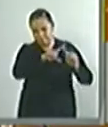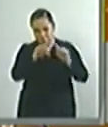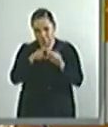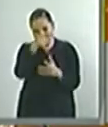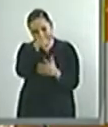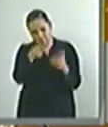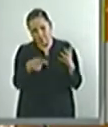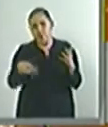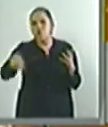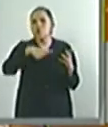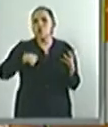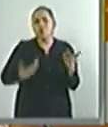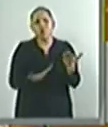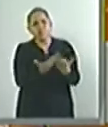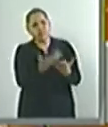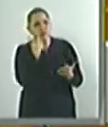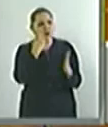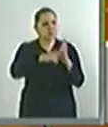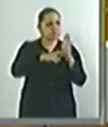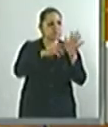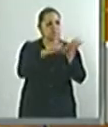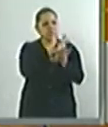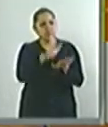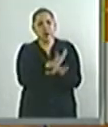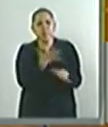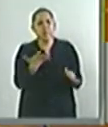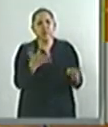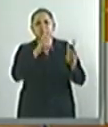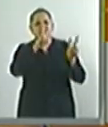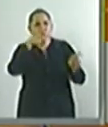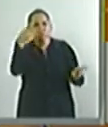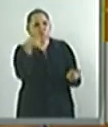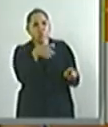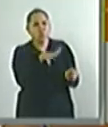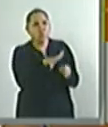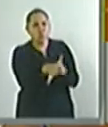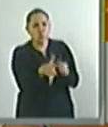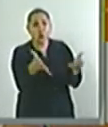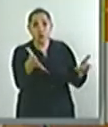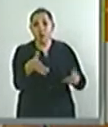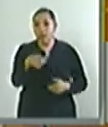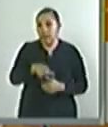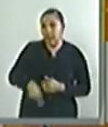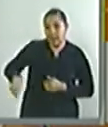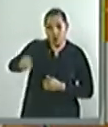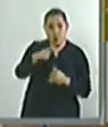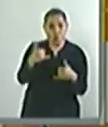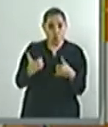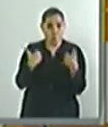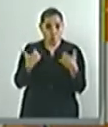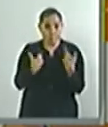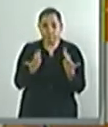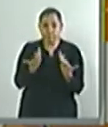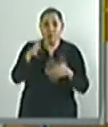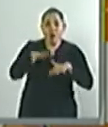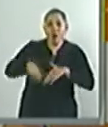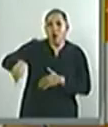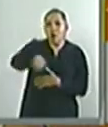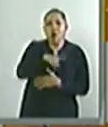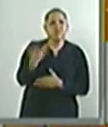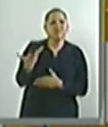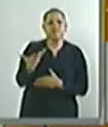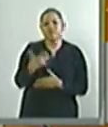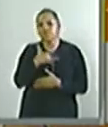Primero, los jóvenes tienen efectos muy nocivos por el consumo del alcohol y empiezan a una edad muy